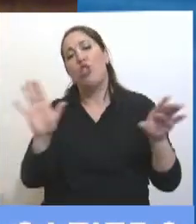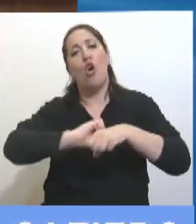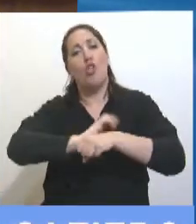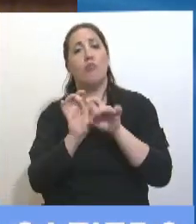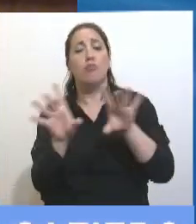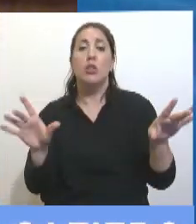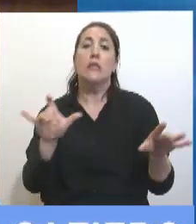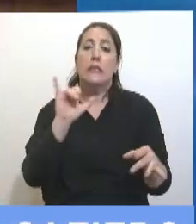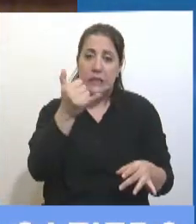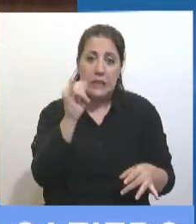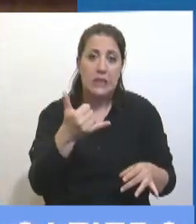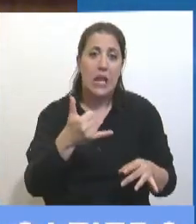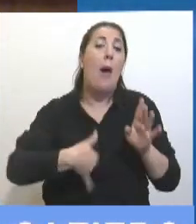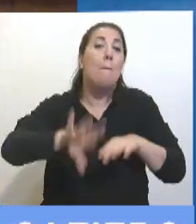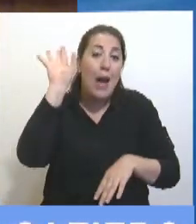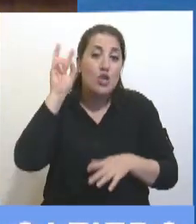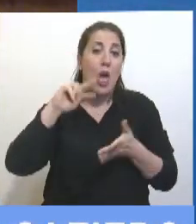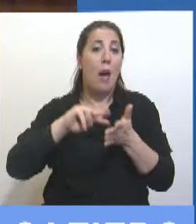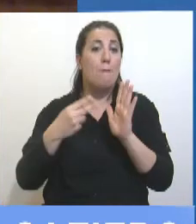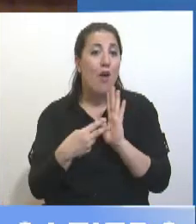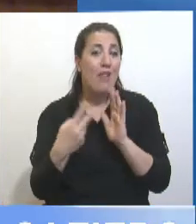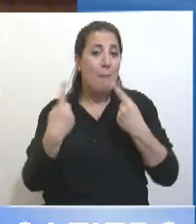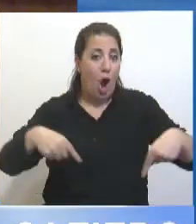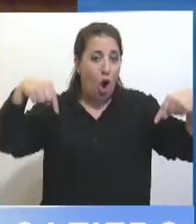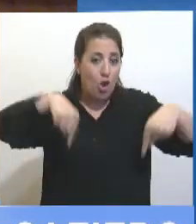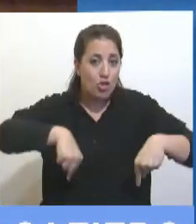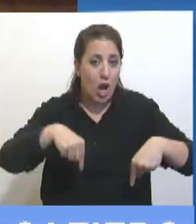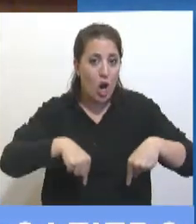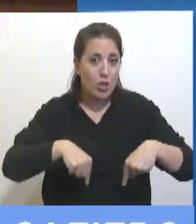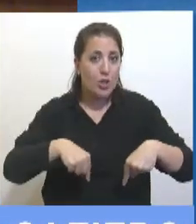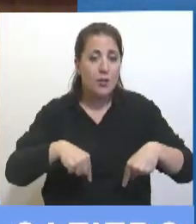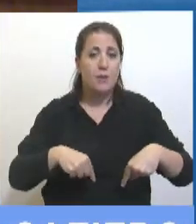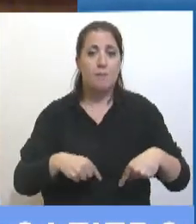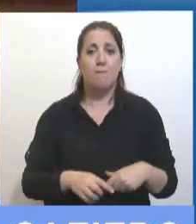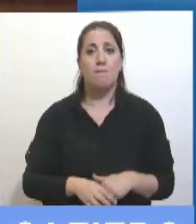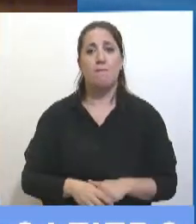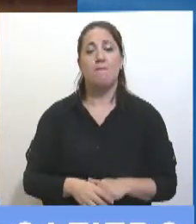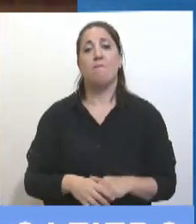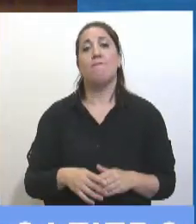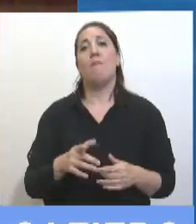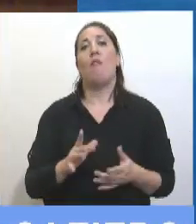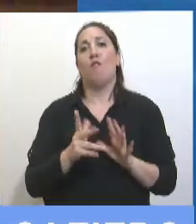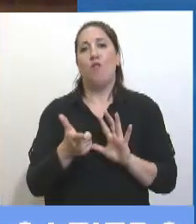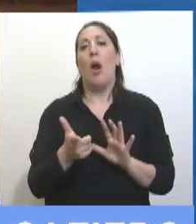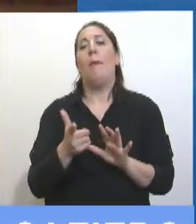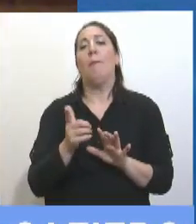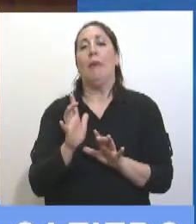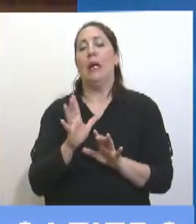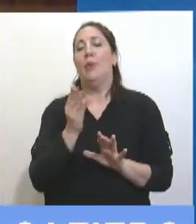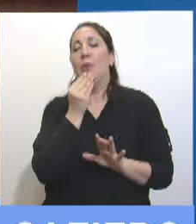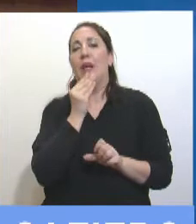gran parte de los problemas de hoy están ocultos atrás del coronavirus.